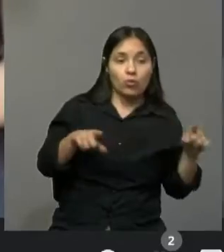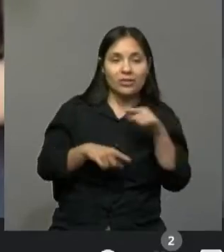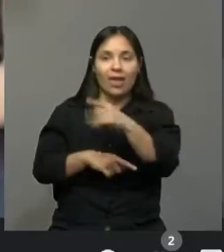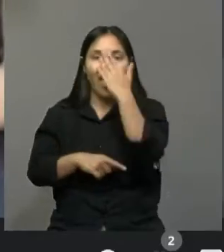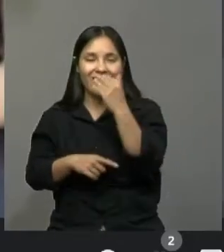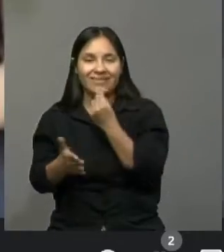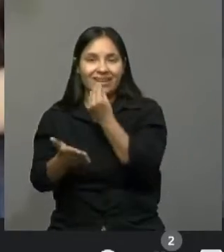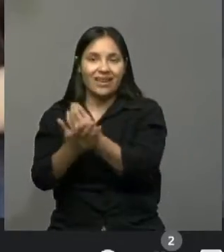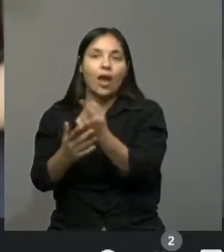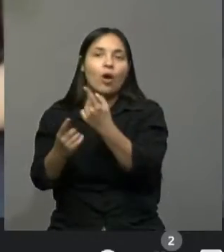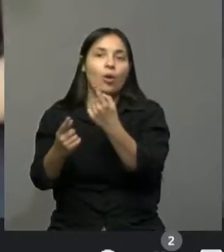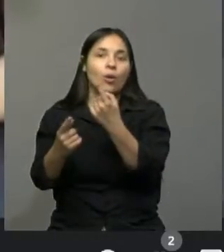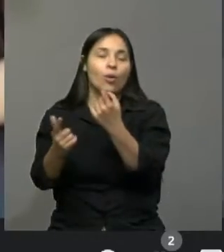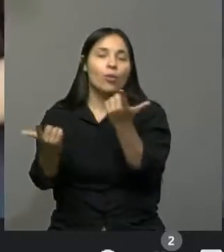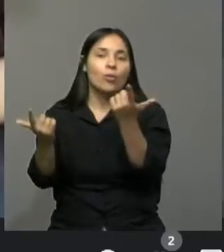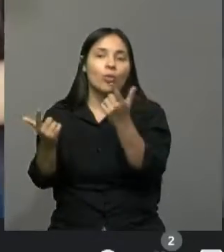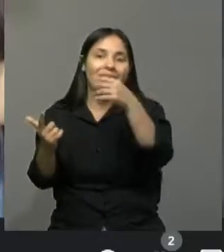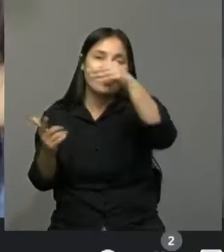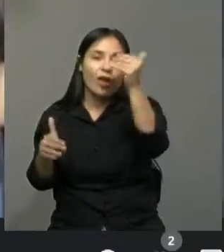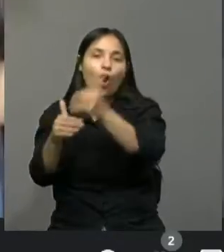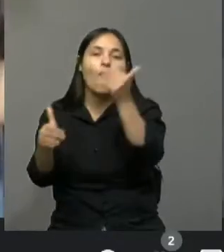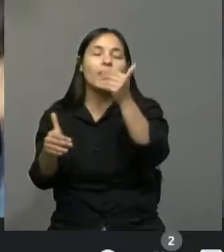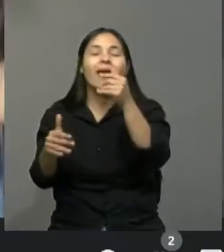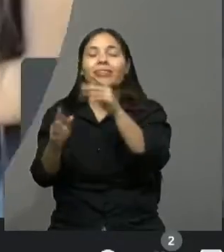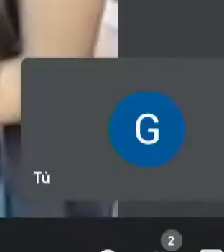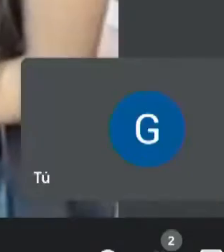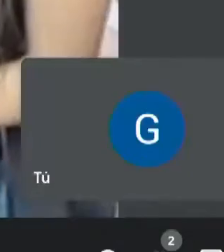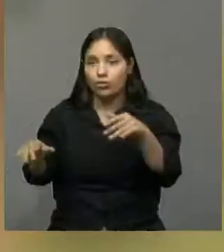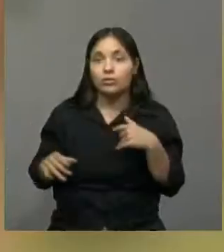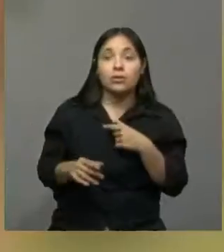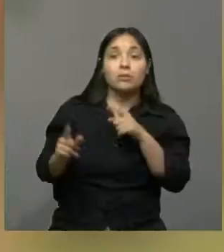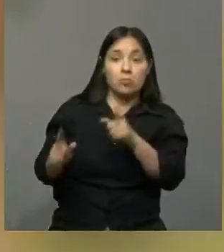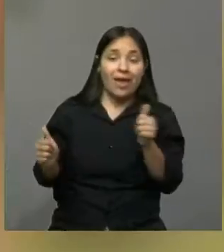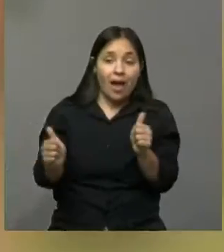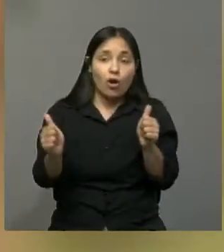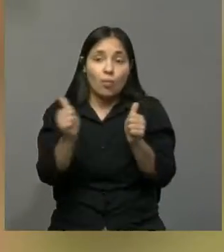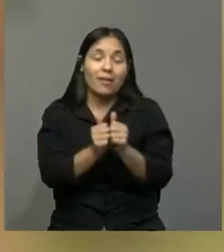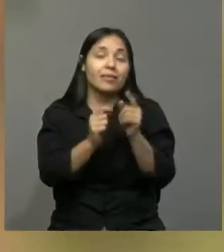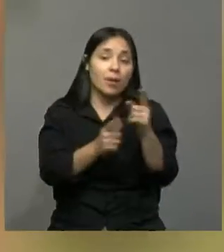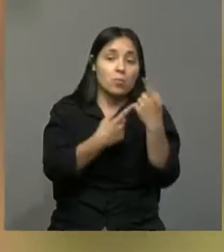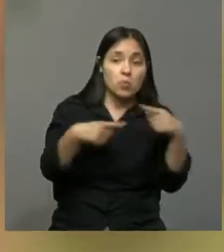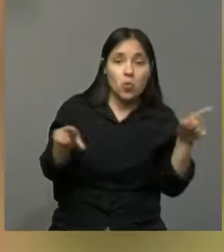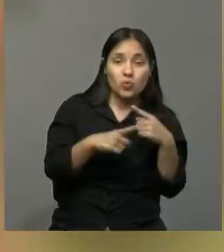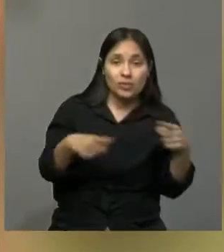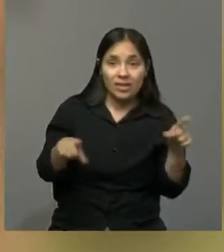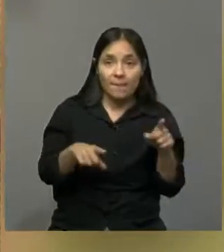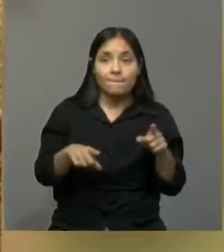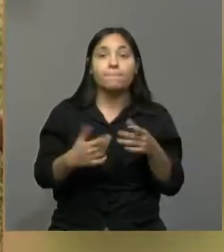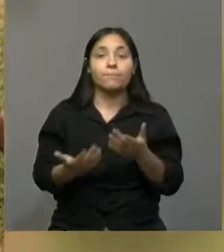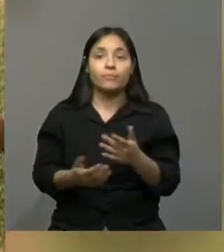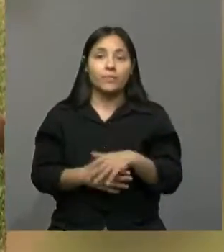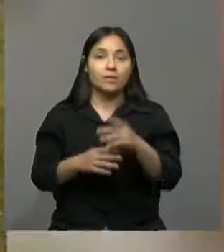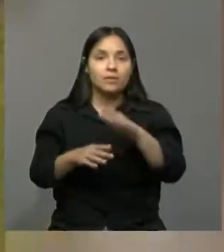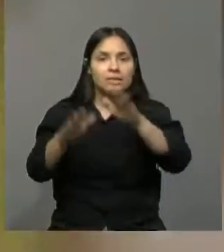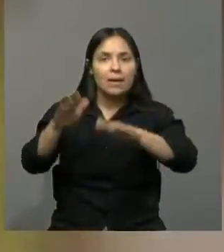Y desde ahí después me acompañó en algunos videoclips de la producción de mi música. Y bueno, cuando empezó a